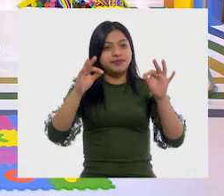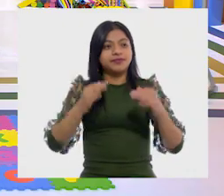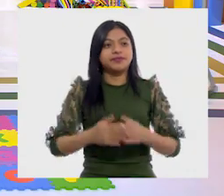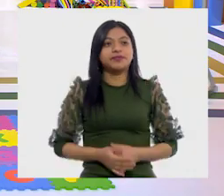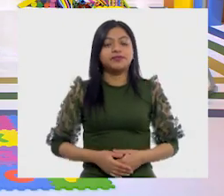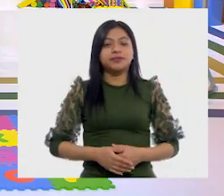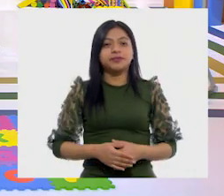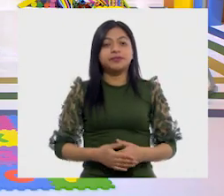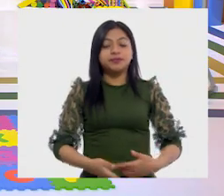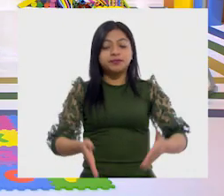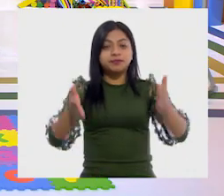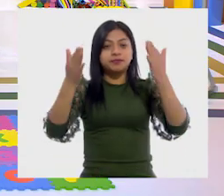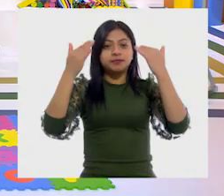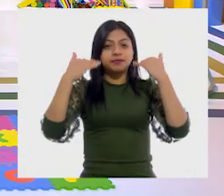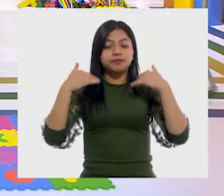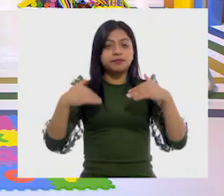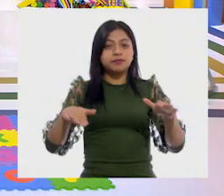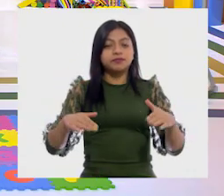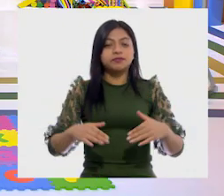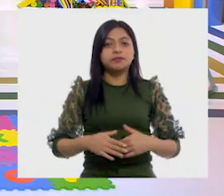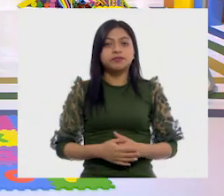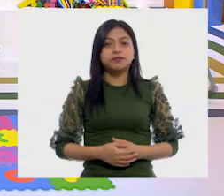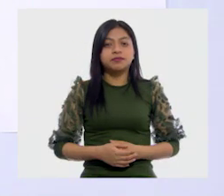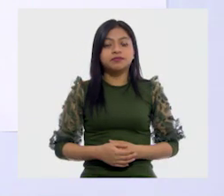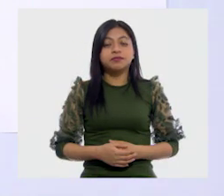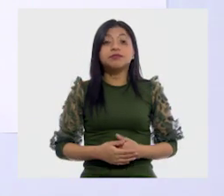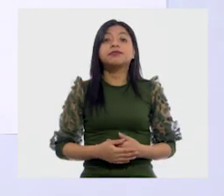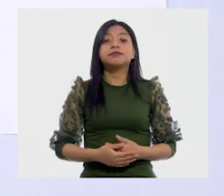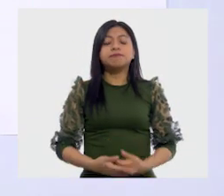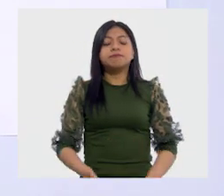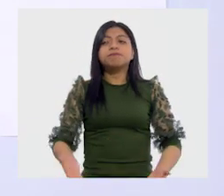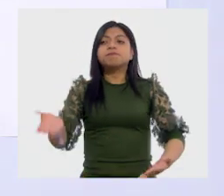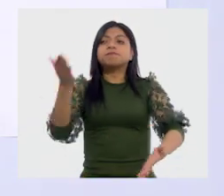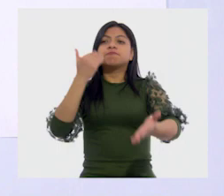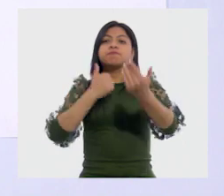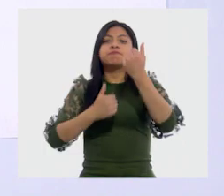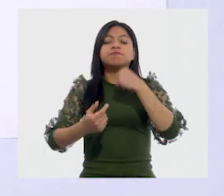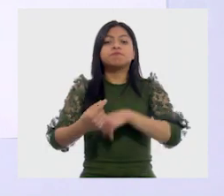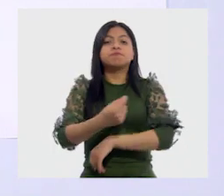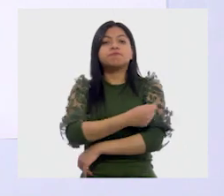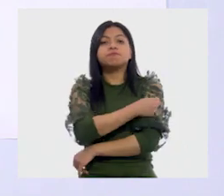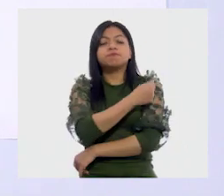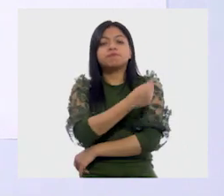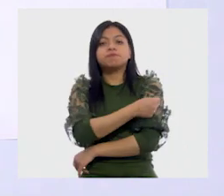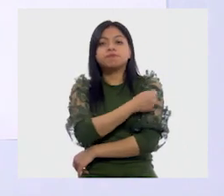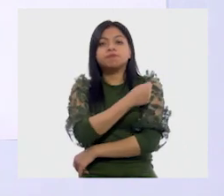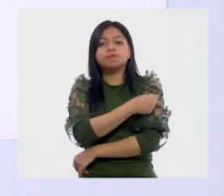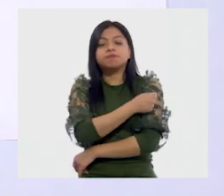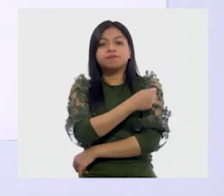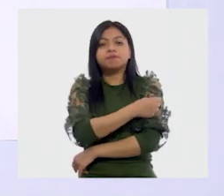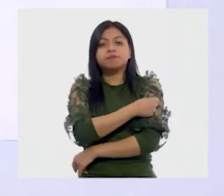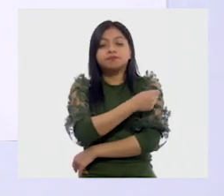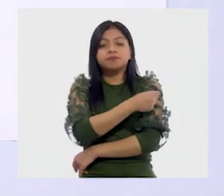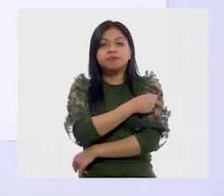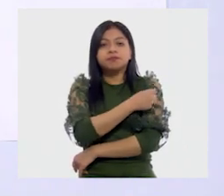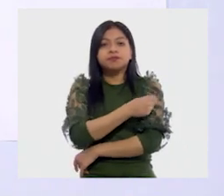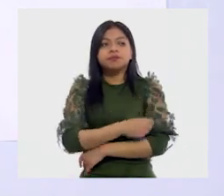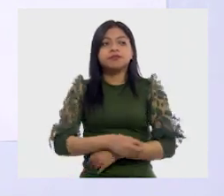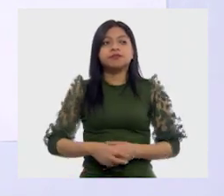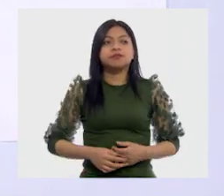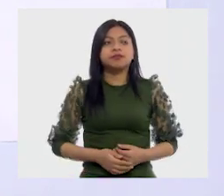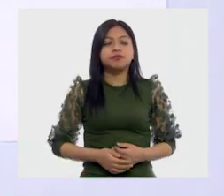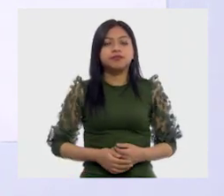abajo dice, se vacuna y aquí se vacuna con V